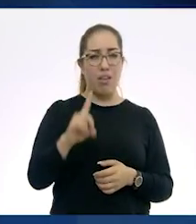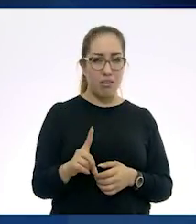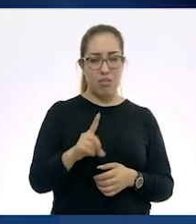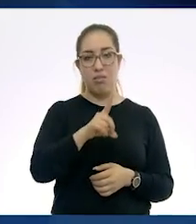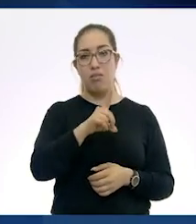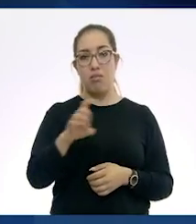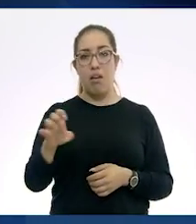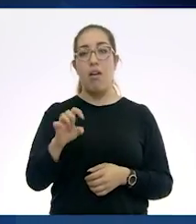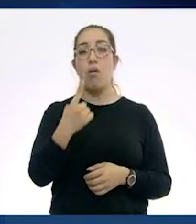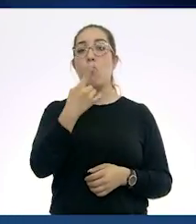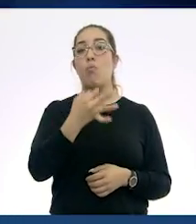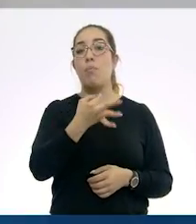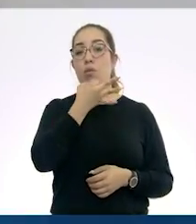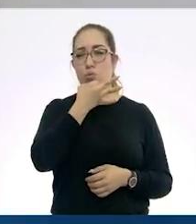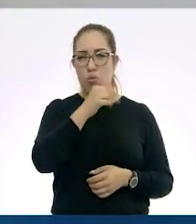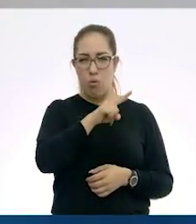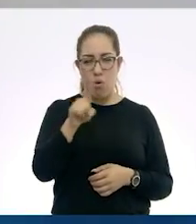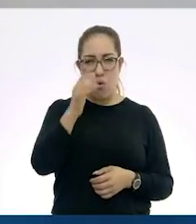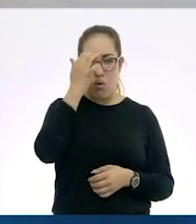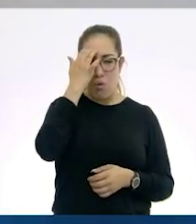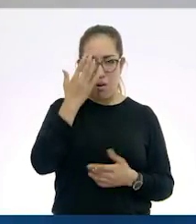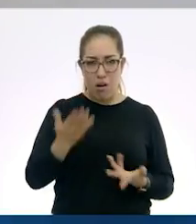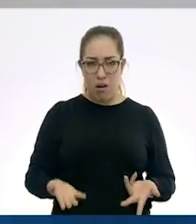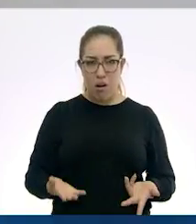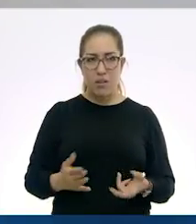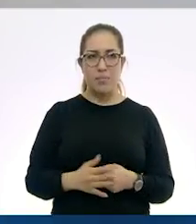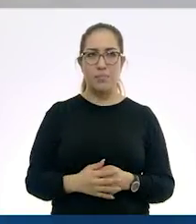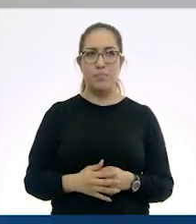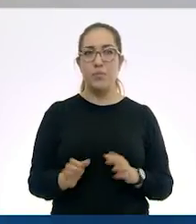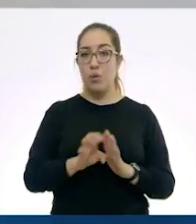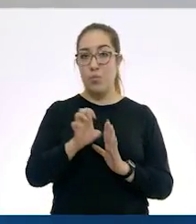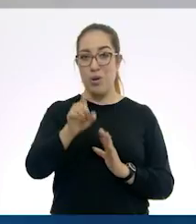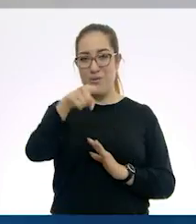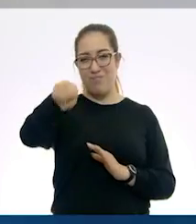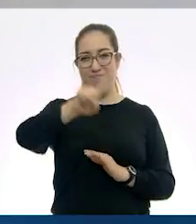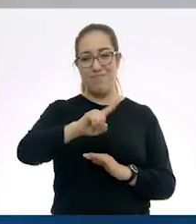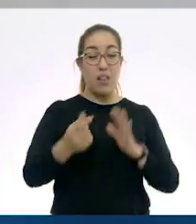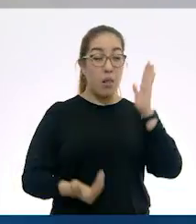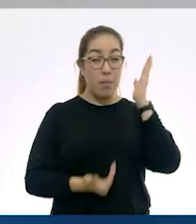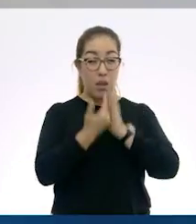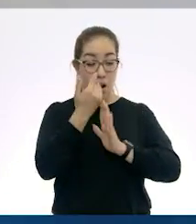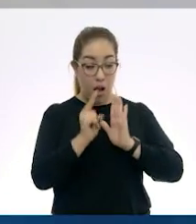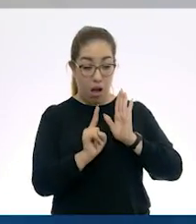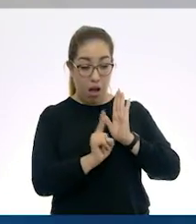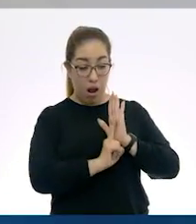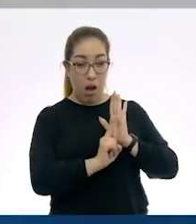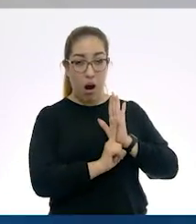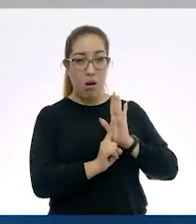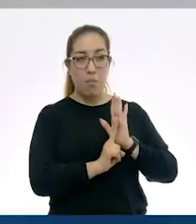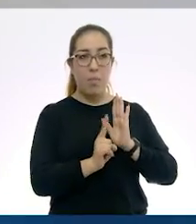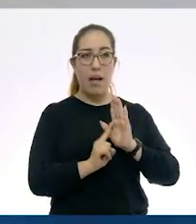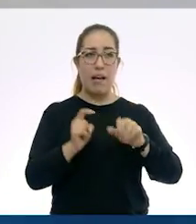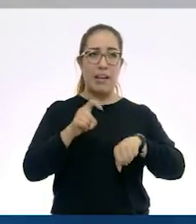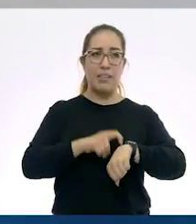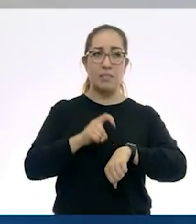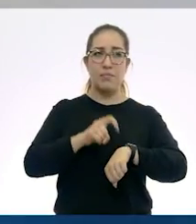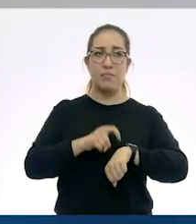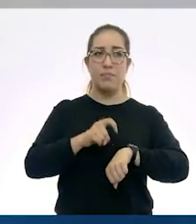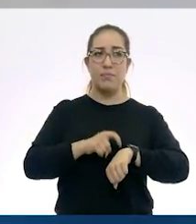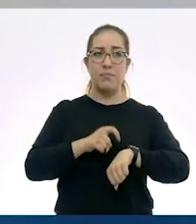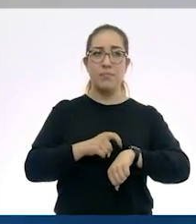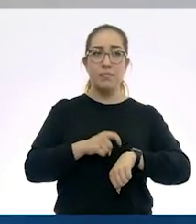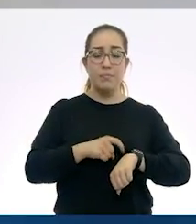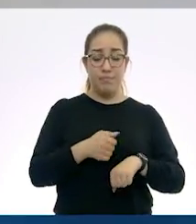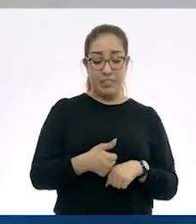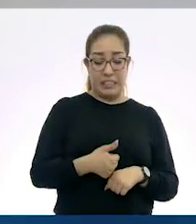haríamos sin el minuto? Por ejemplo, cuando ustedes ponen una alarma y deciden a lo mejor pararse a las 6 con